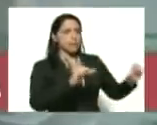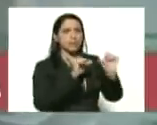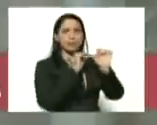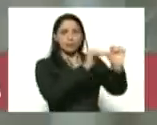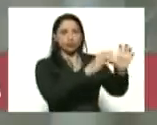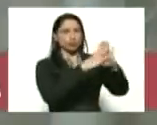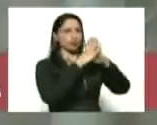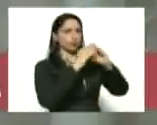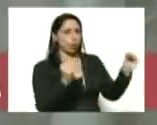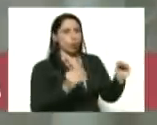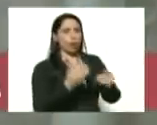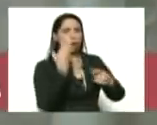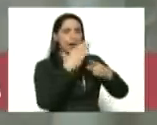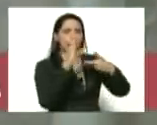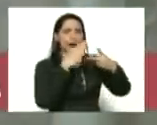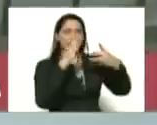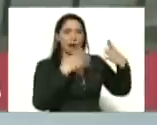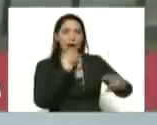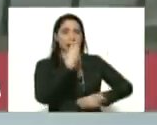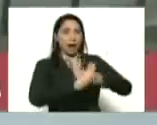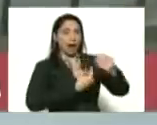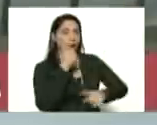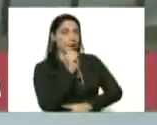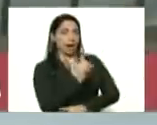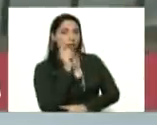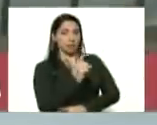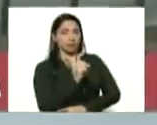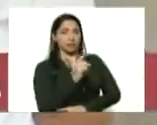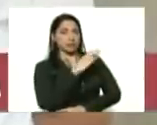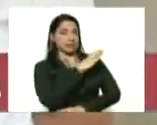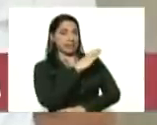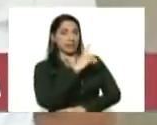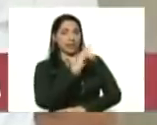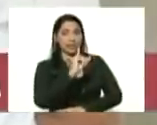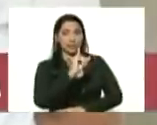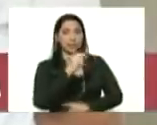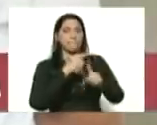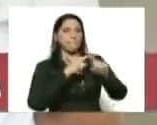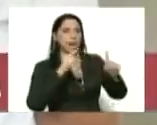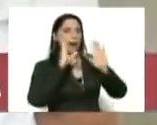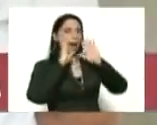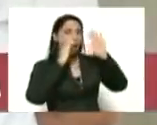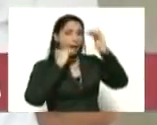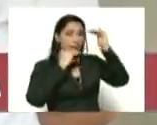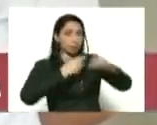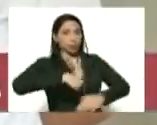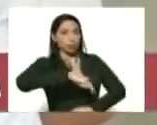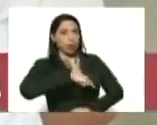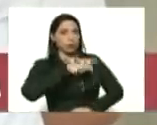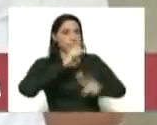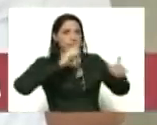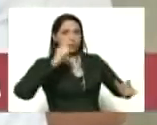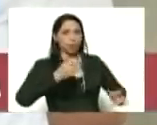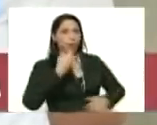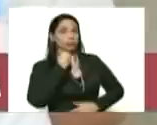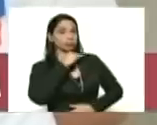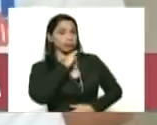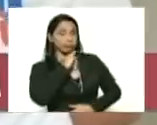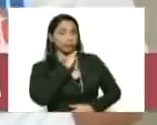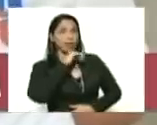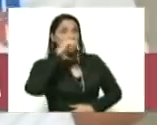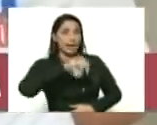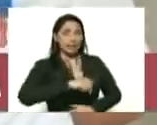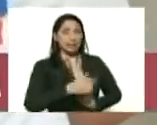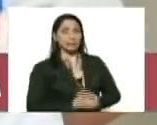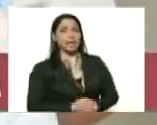con todas las características que realmente necesita un CDI para atender a nuestros pacientes de COVID nosotros aquí en el